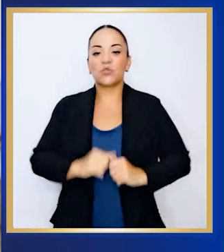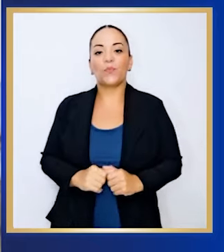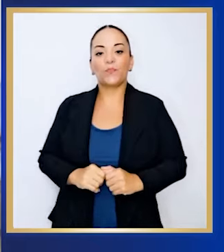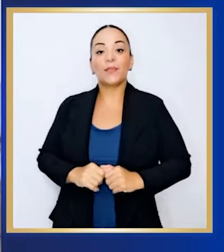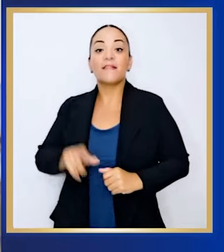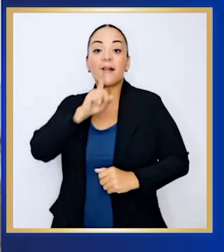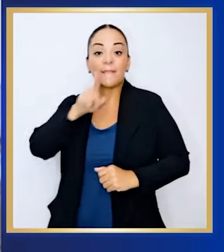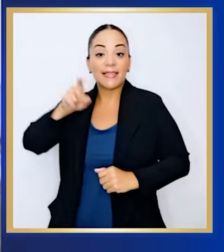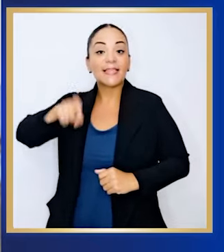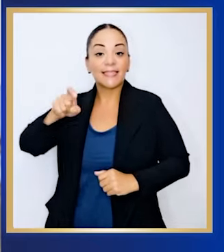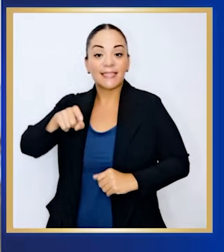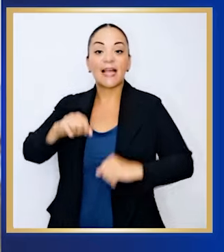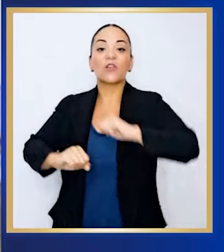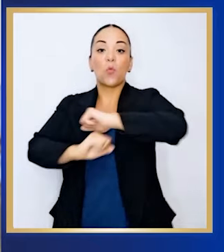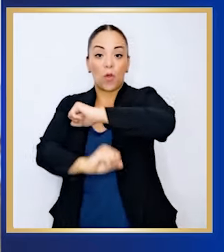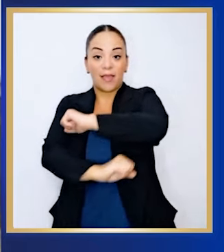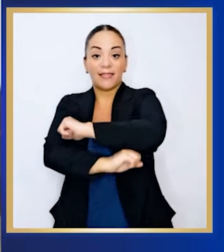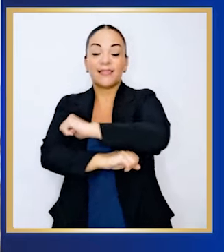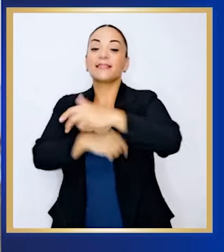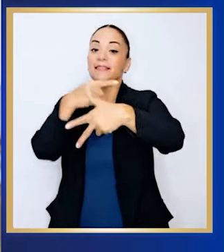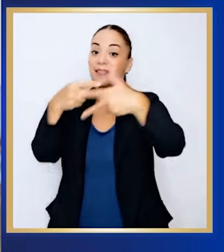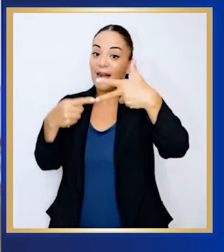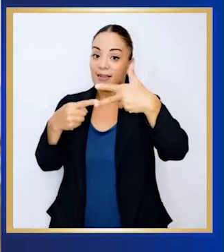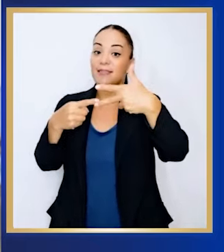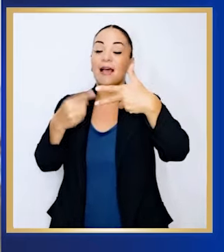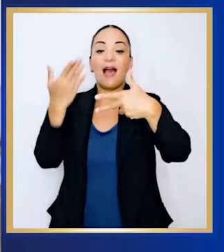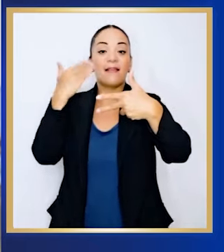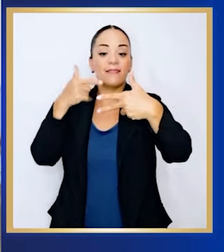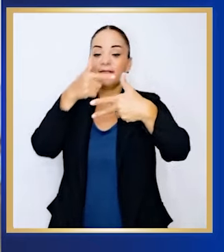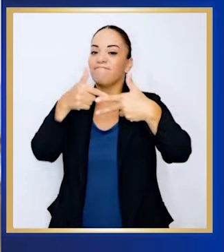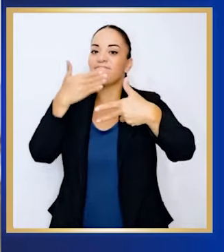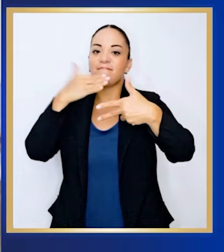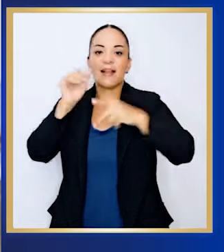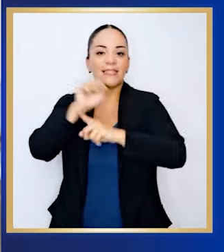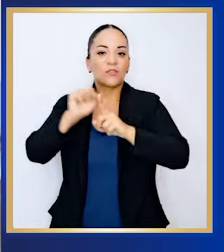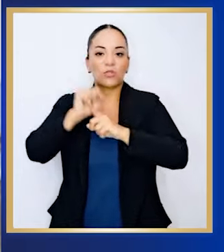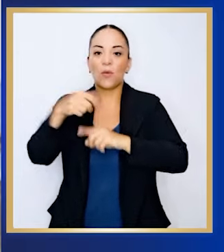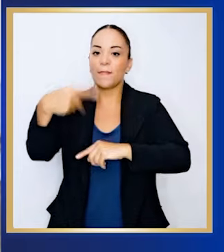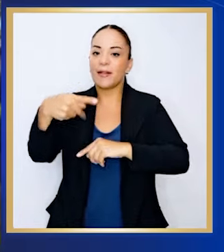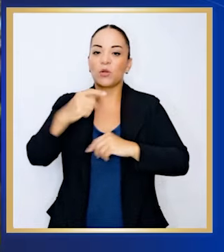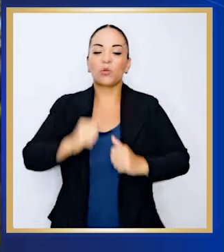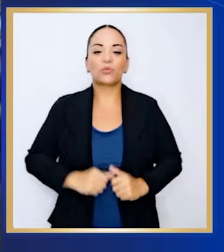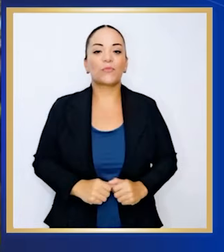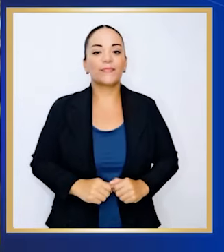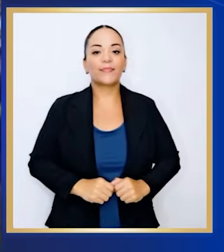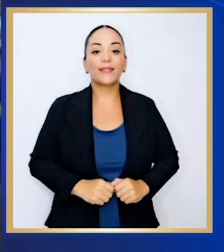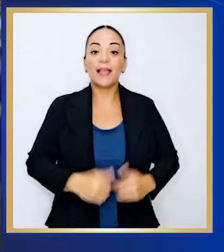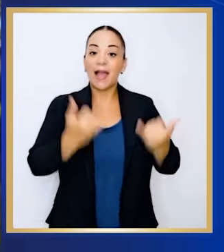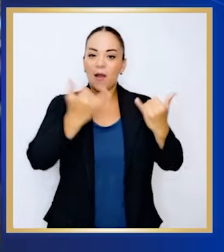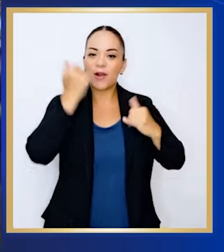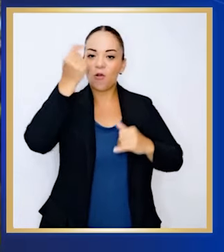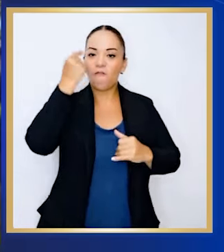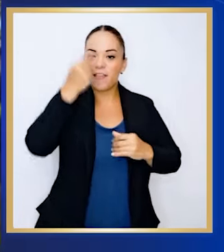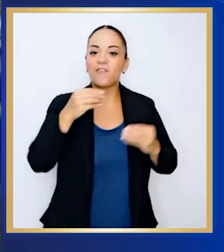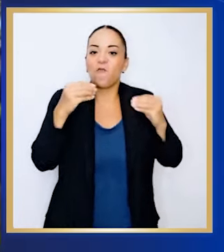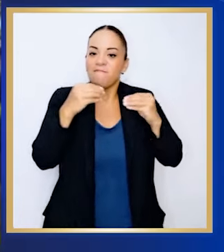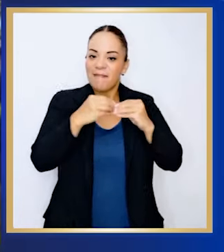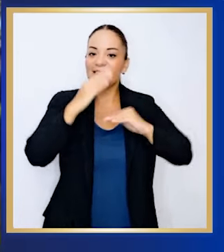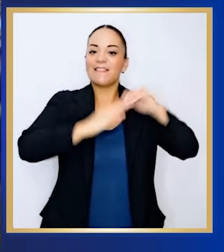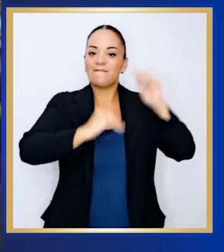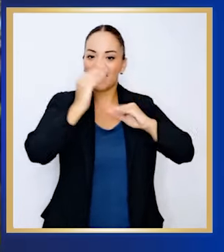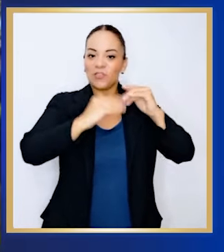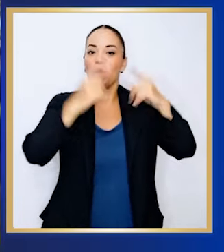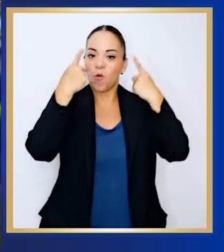necesario, puentes, tres puentes que se estaban cayendo, muy peligroso. Este gobierno es el que más obra de